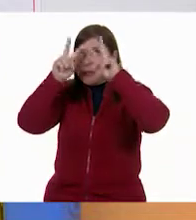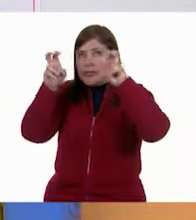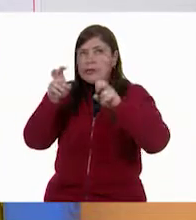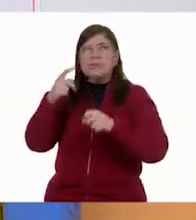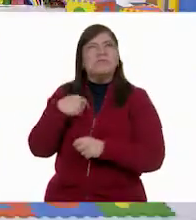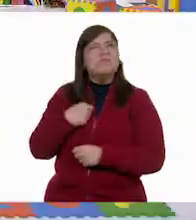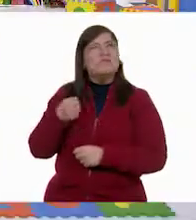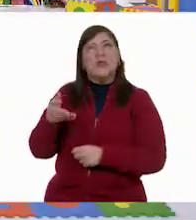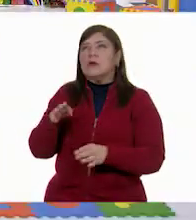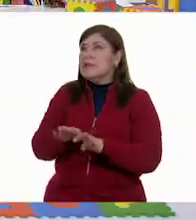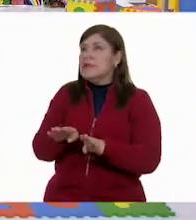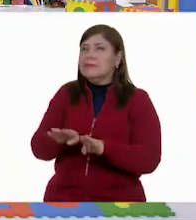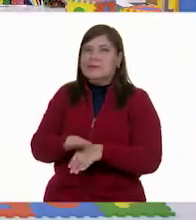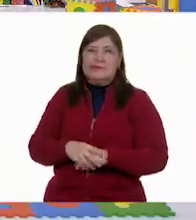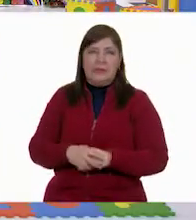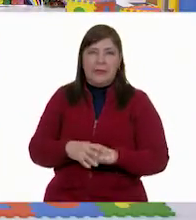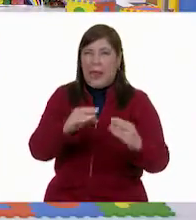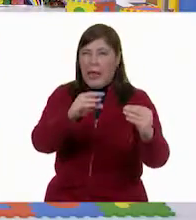le pondremos?